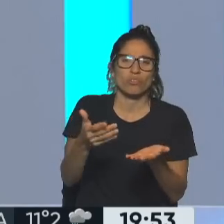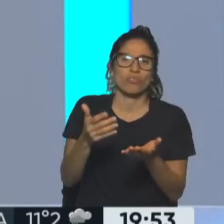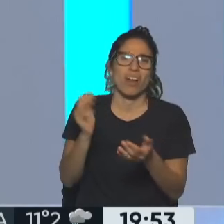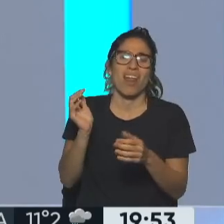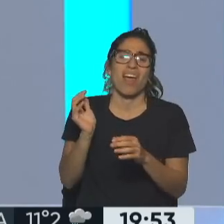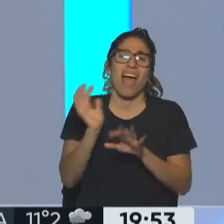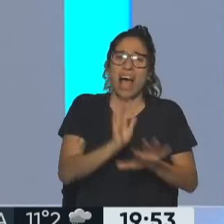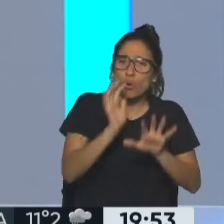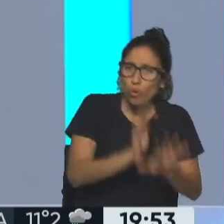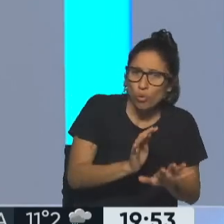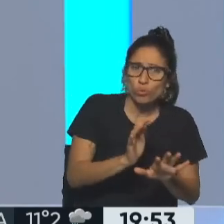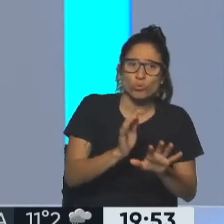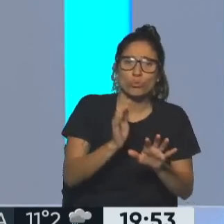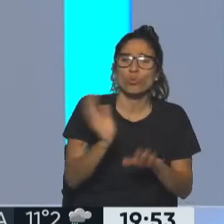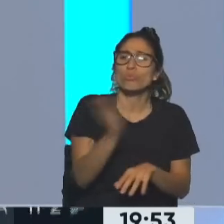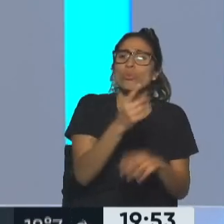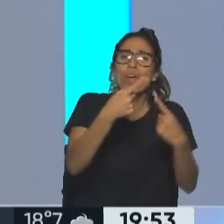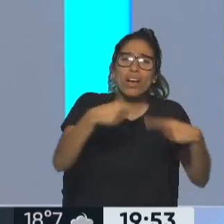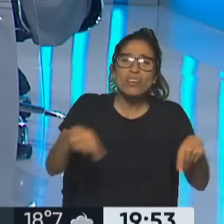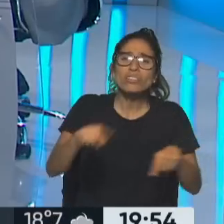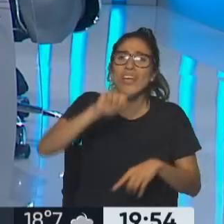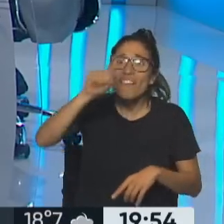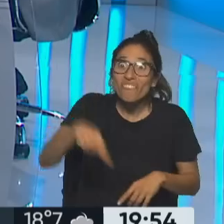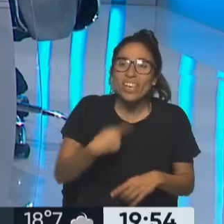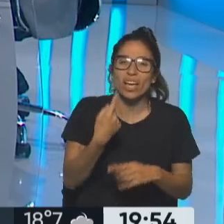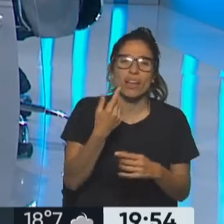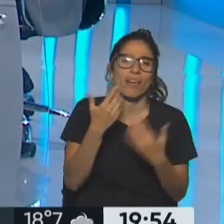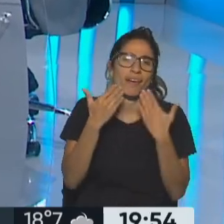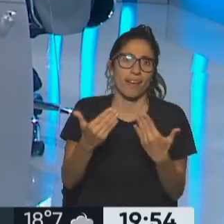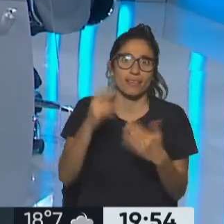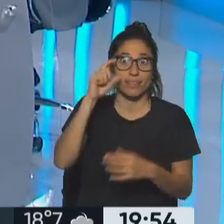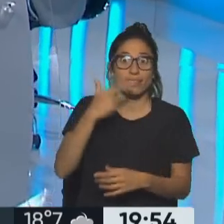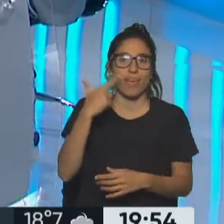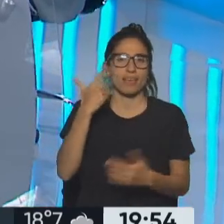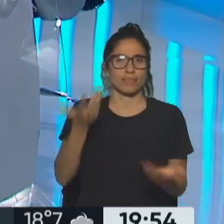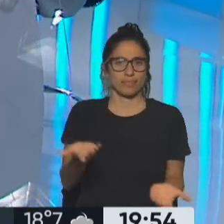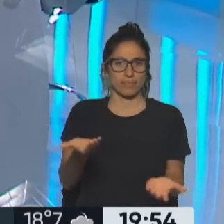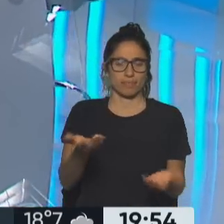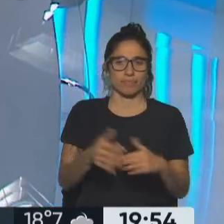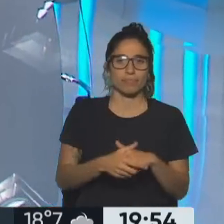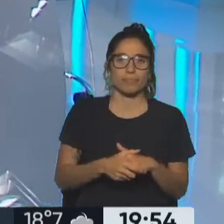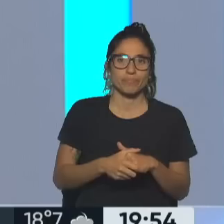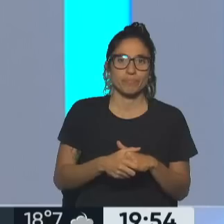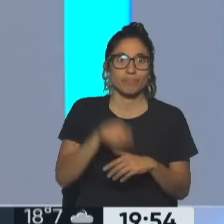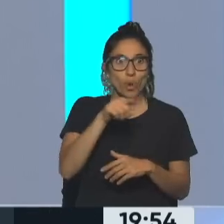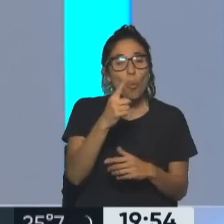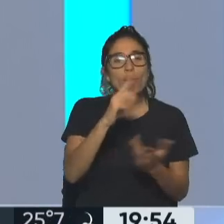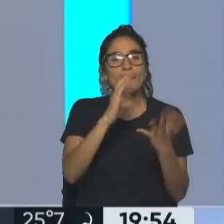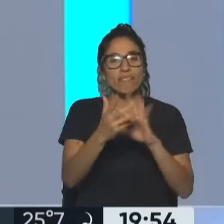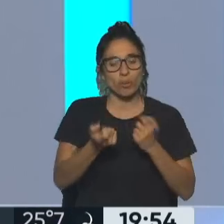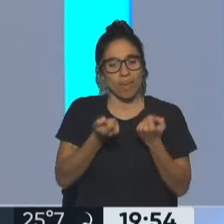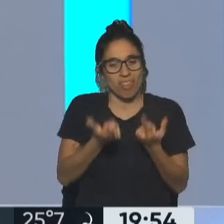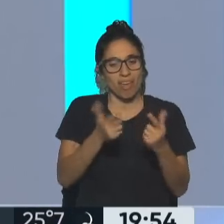son cuestiones que se enseñan en la ESI y que son fundamentales para que nuestras chicas, también nuestros chicos, porque nuestras chicas fundamentalmente se puedan defender. Ahora,